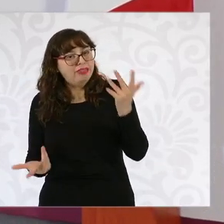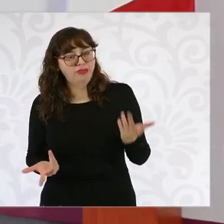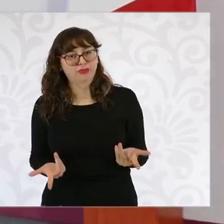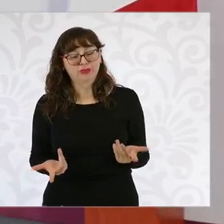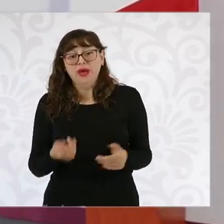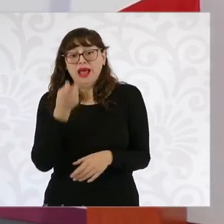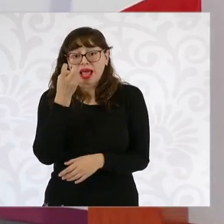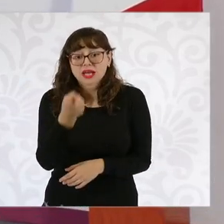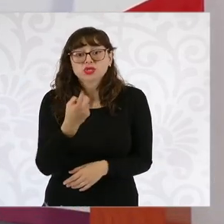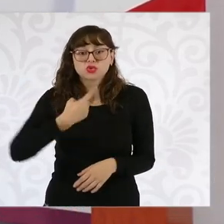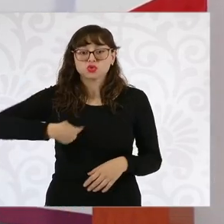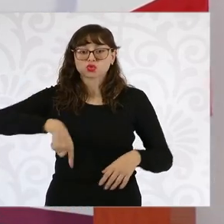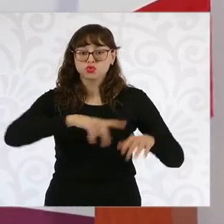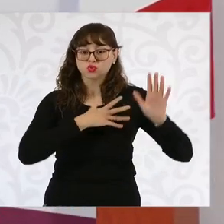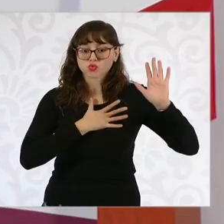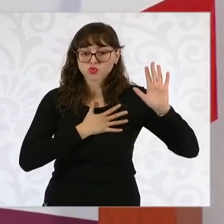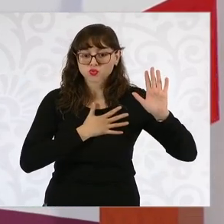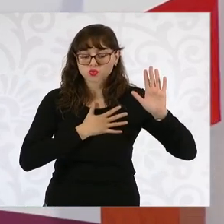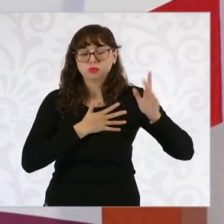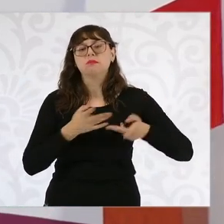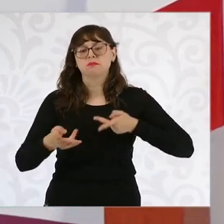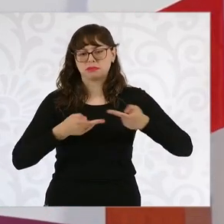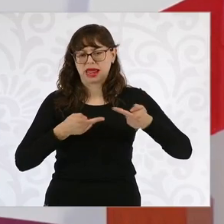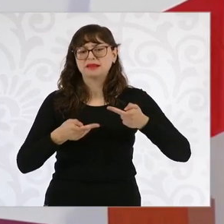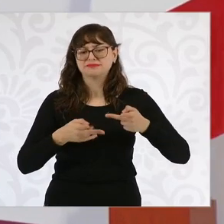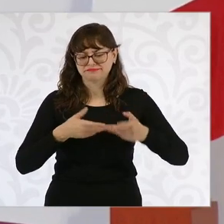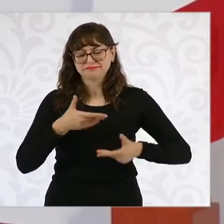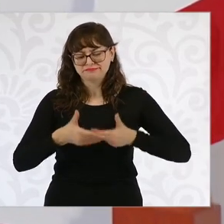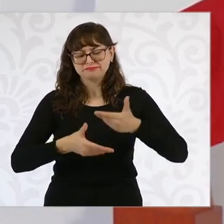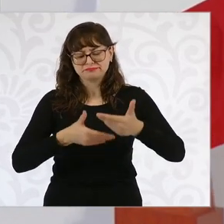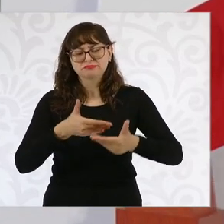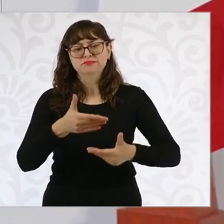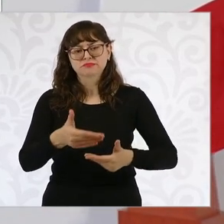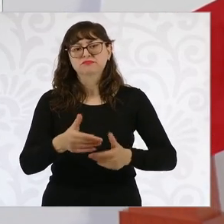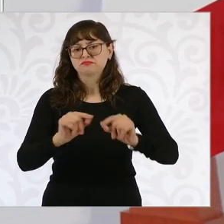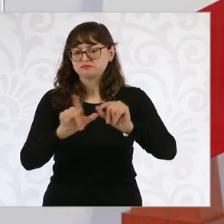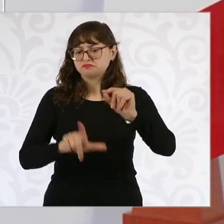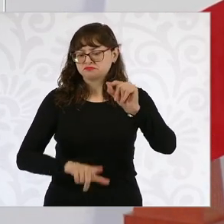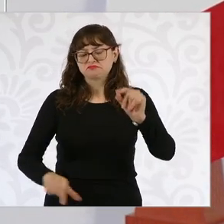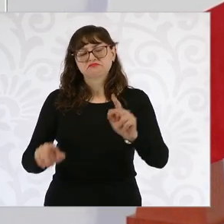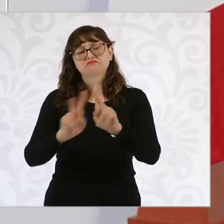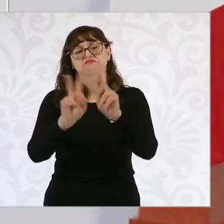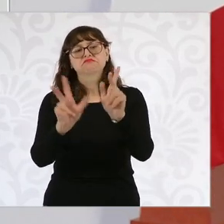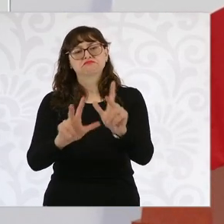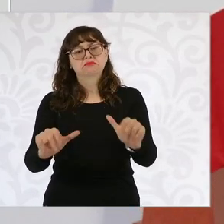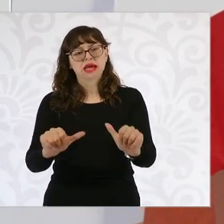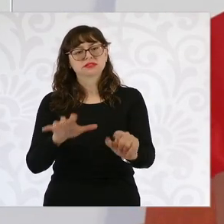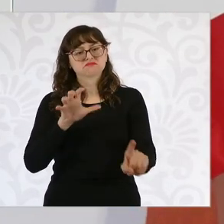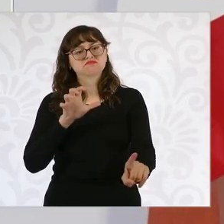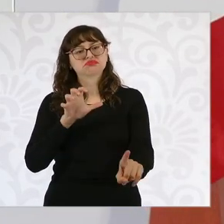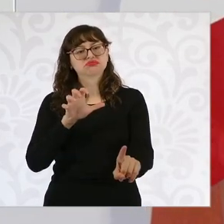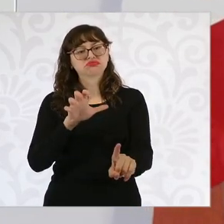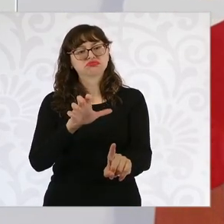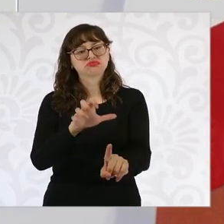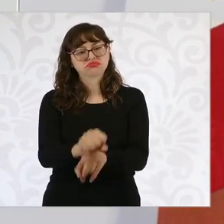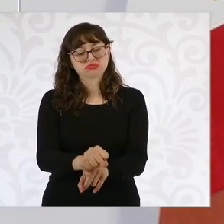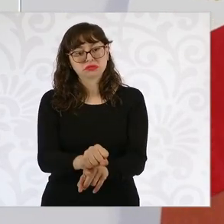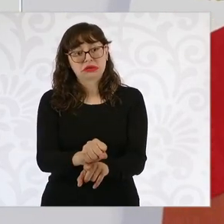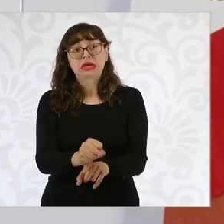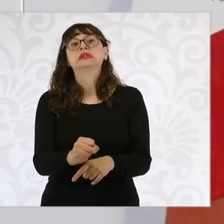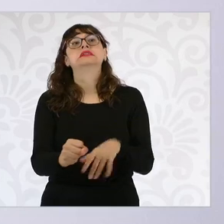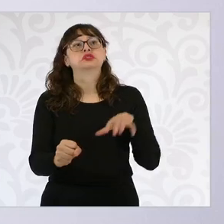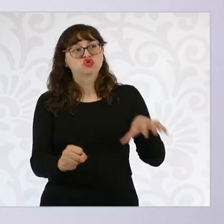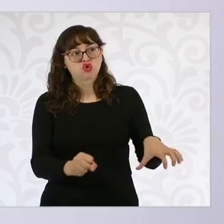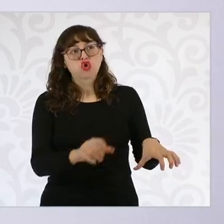porque hay una estrategia y vamos a ir pacificando poco a poco al país, en las zonas en